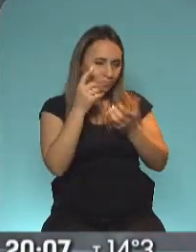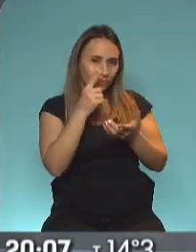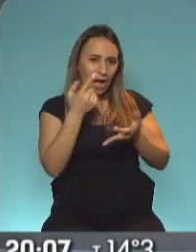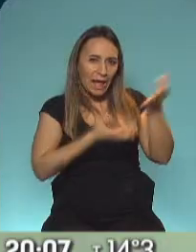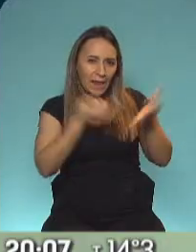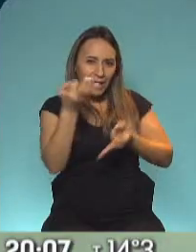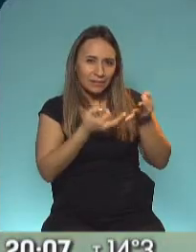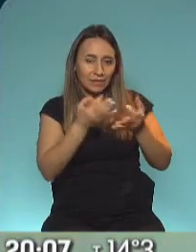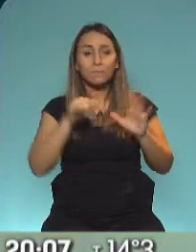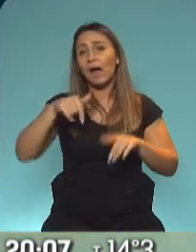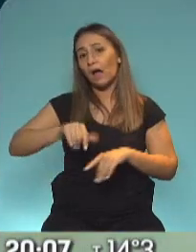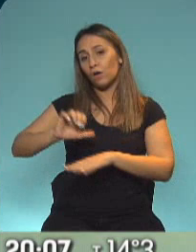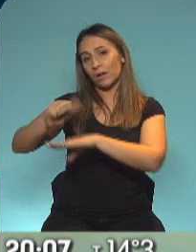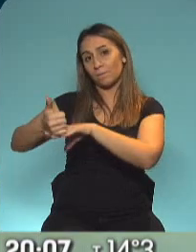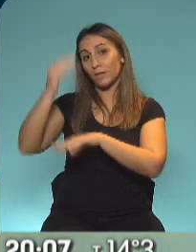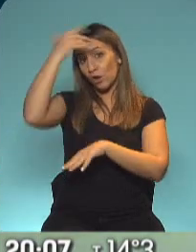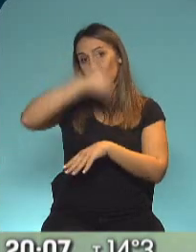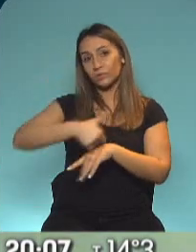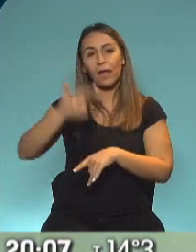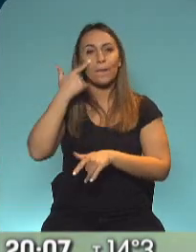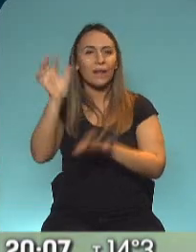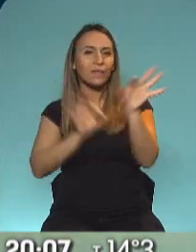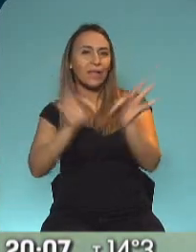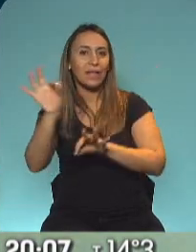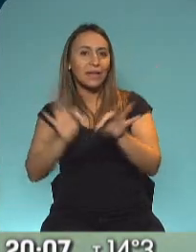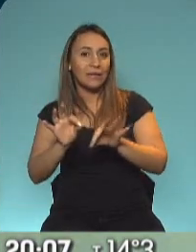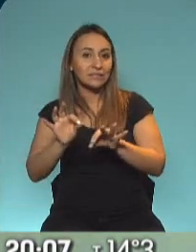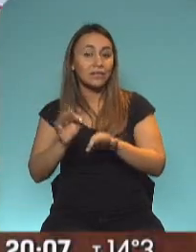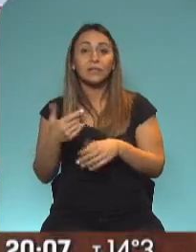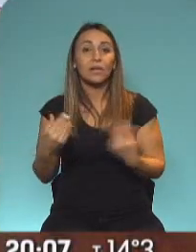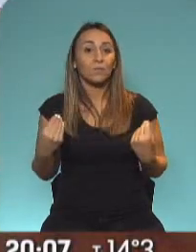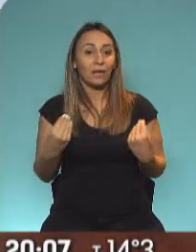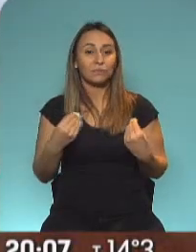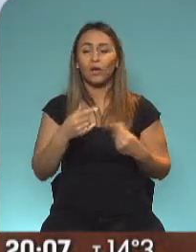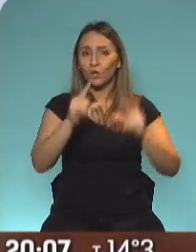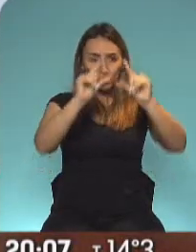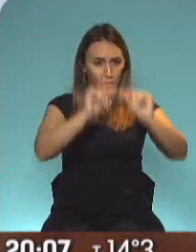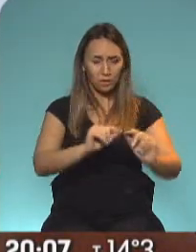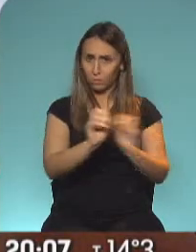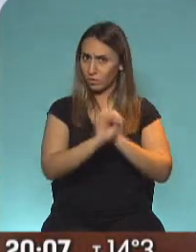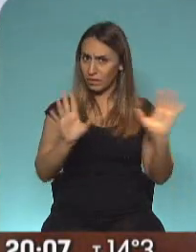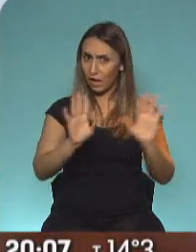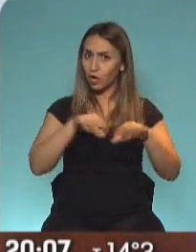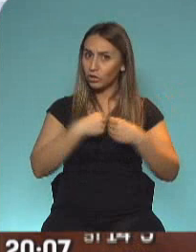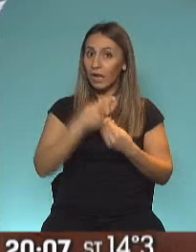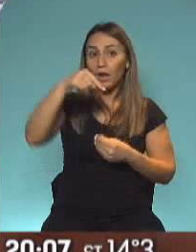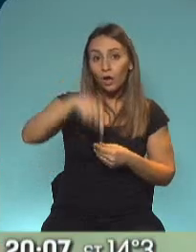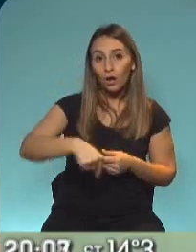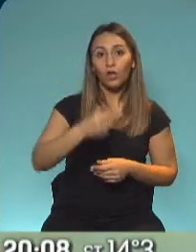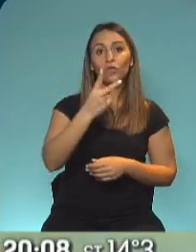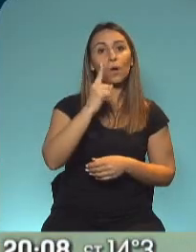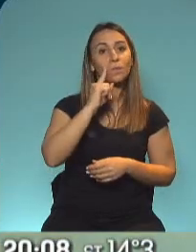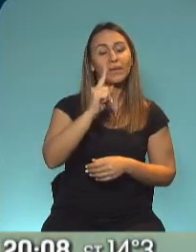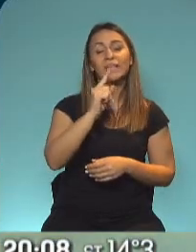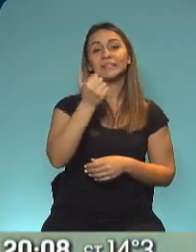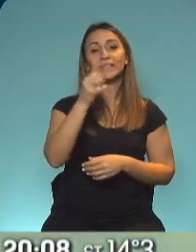empezarán a conocer detalles de lo que puede suceder. Los números están clarísimos, 2.060 casos, 1